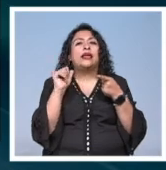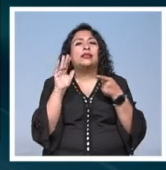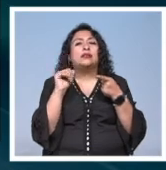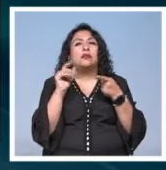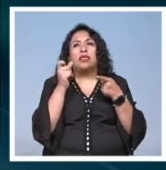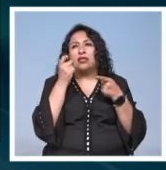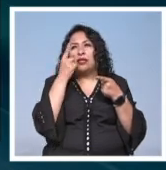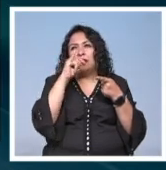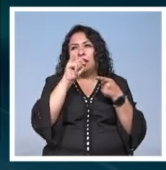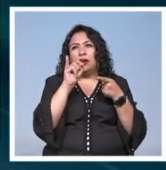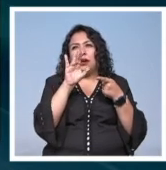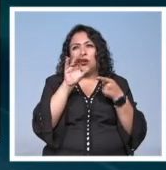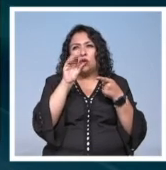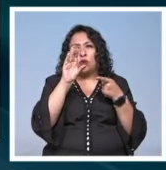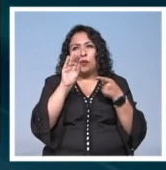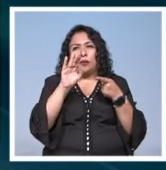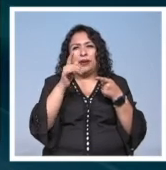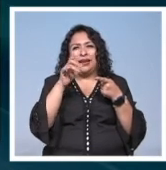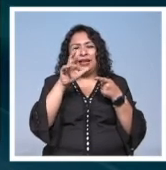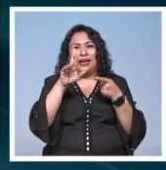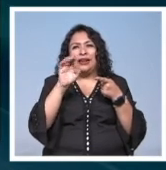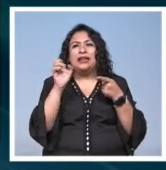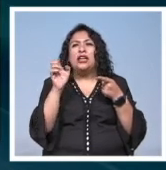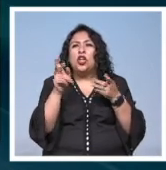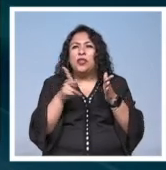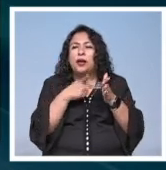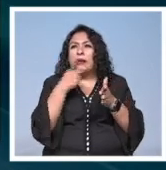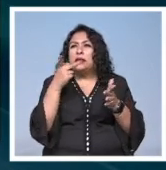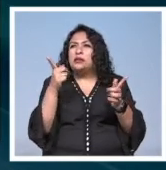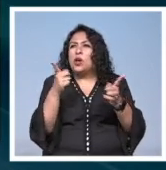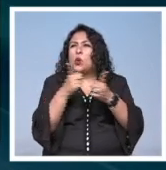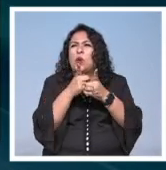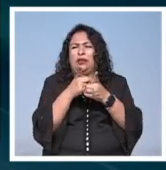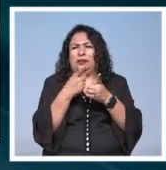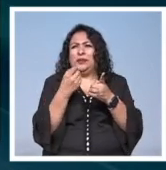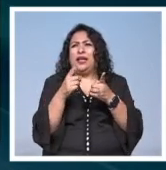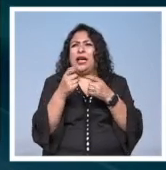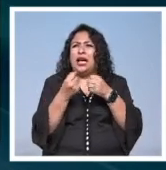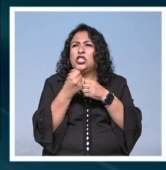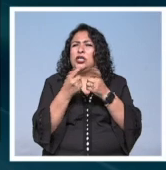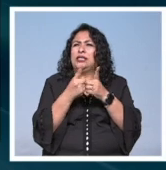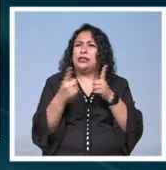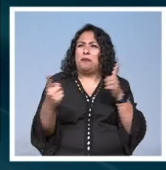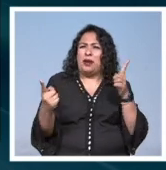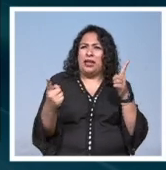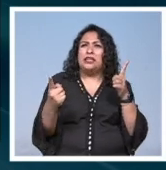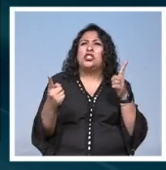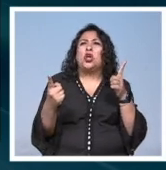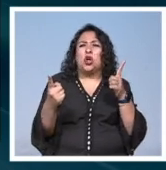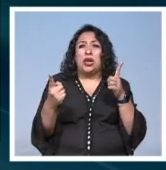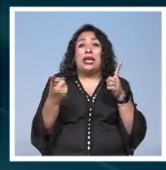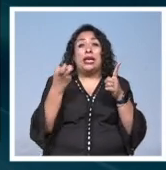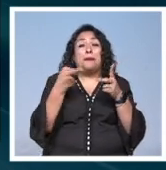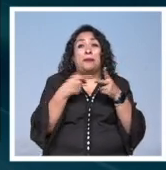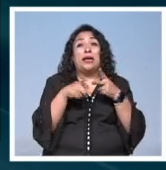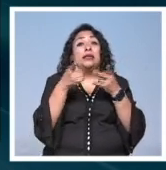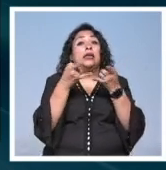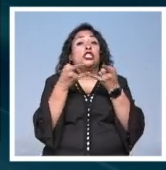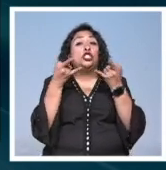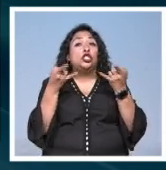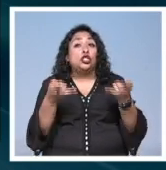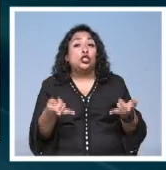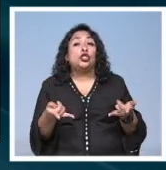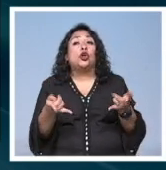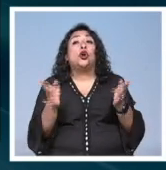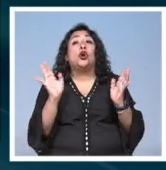de Jacobo Vergareche un reencuentro improbable tras décadas de separaciones el punto de partida de una historia que